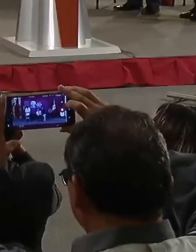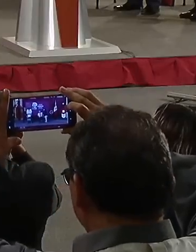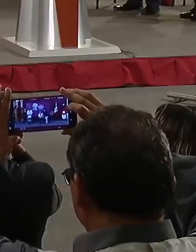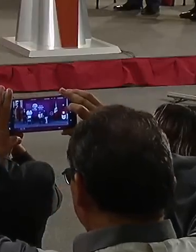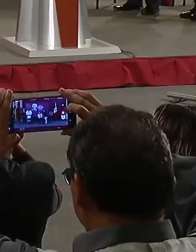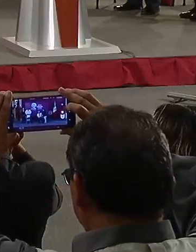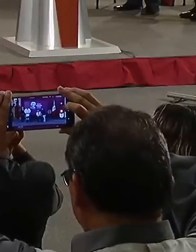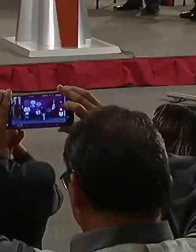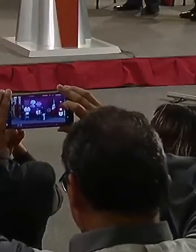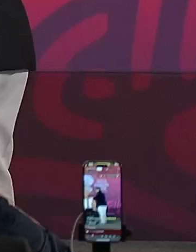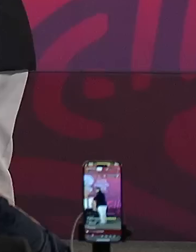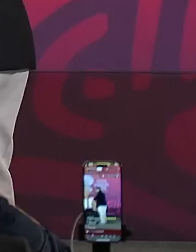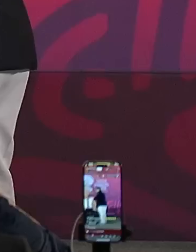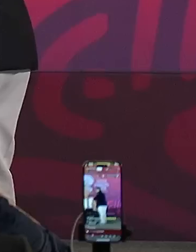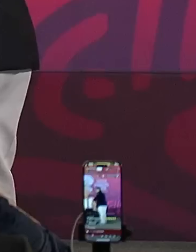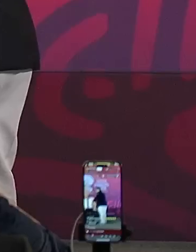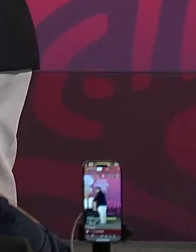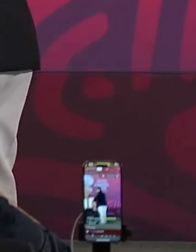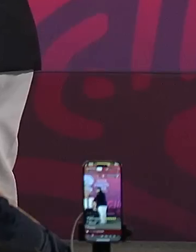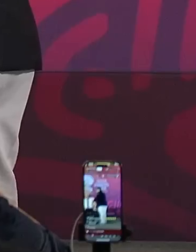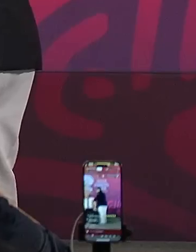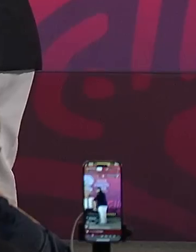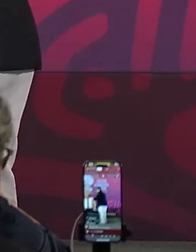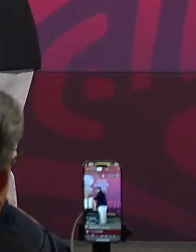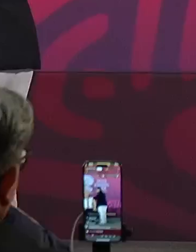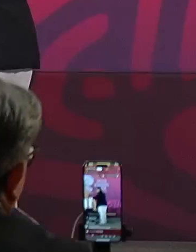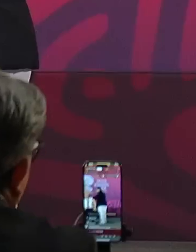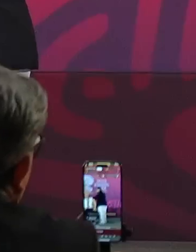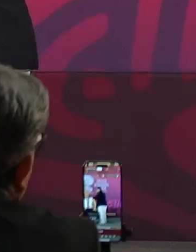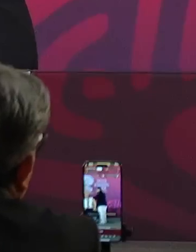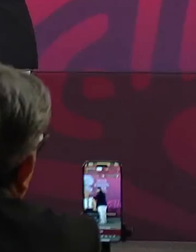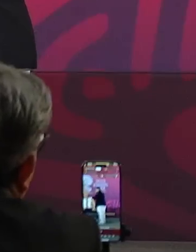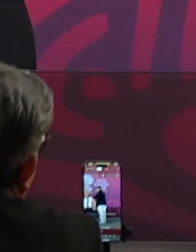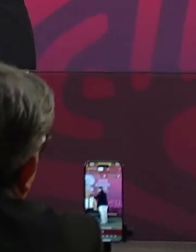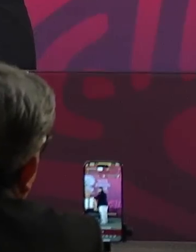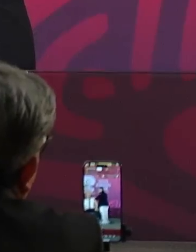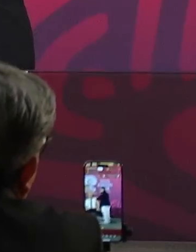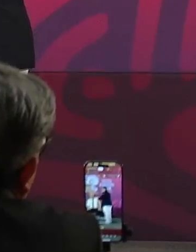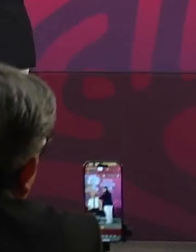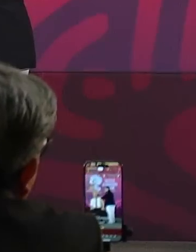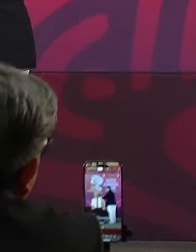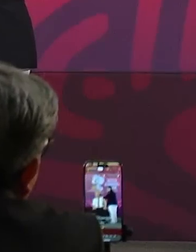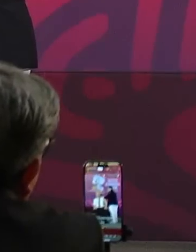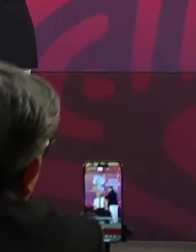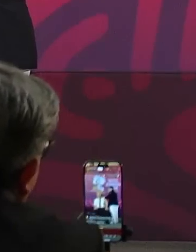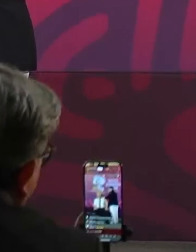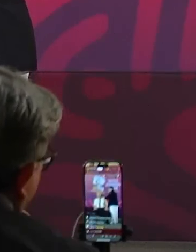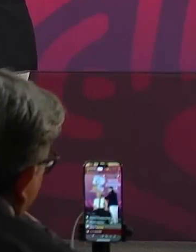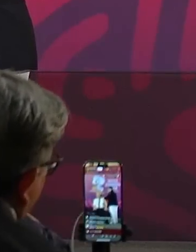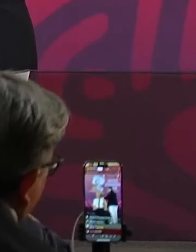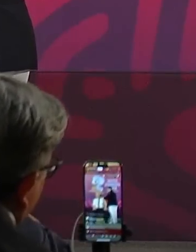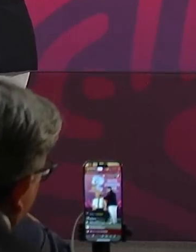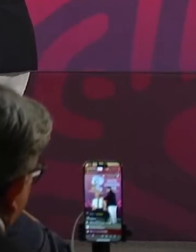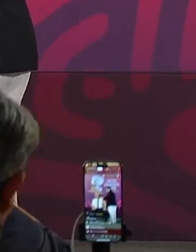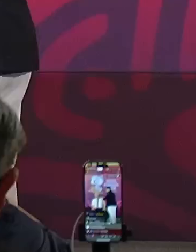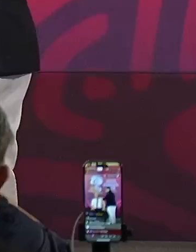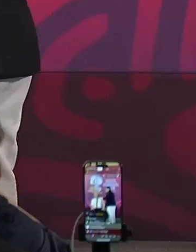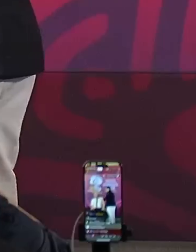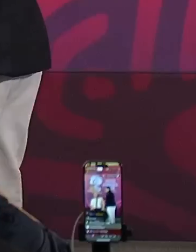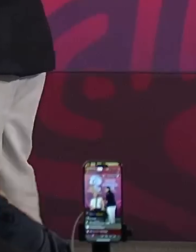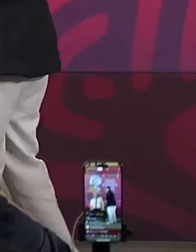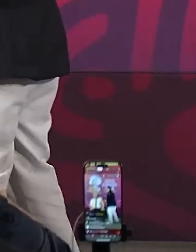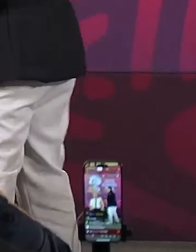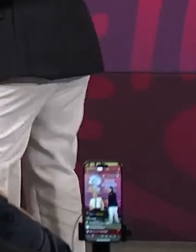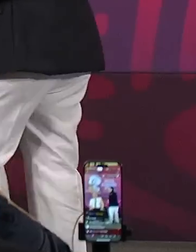No me ayudó mucho porque perdieron los astros. Oh, muy bien. Sí, ayer, ya lo